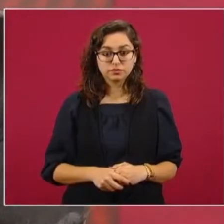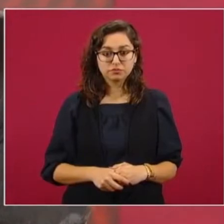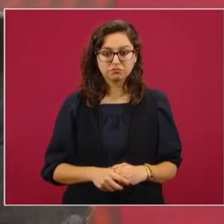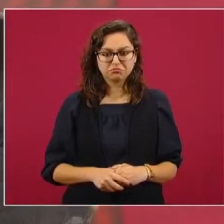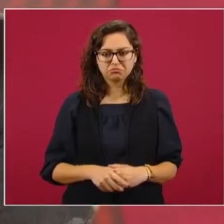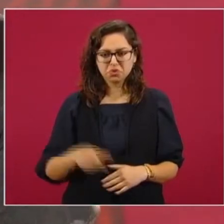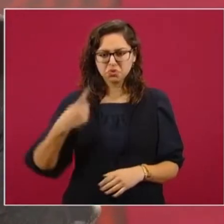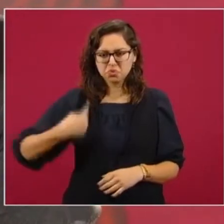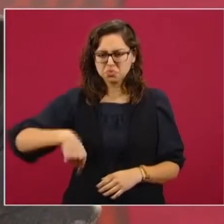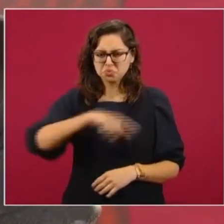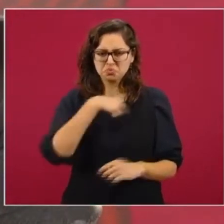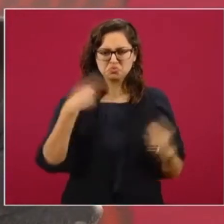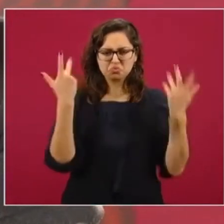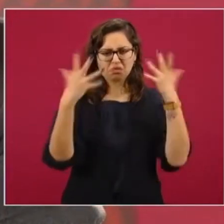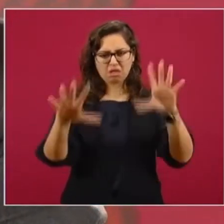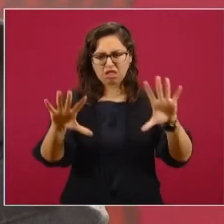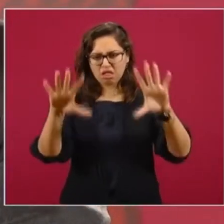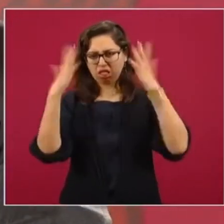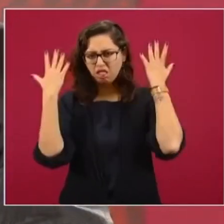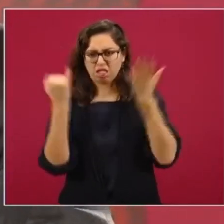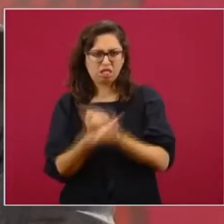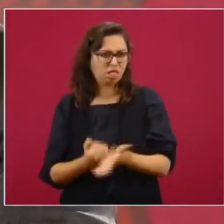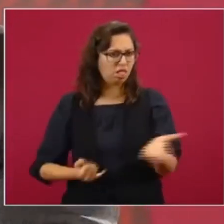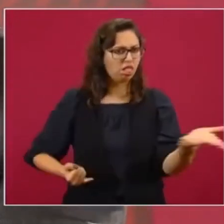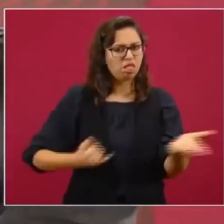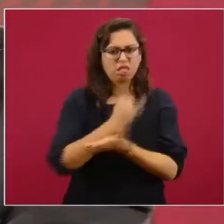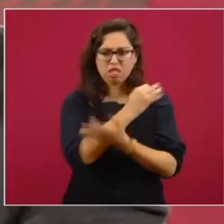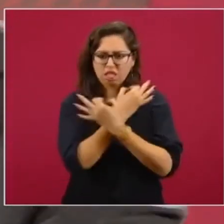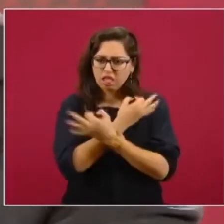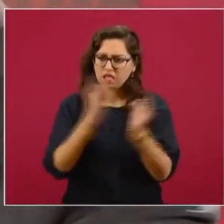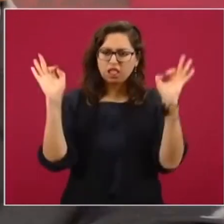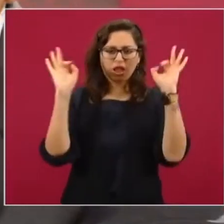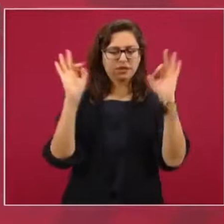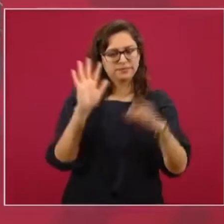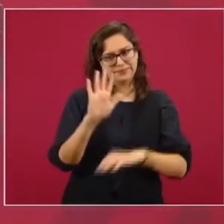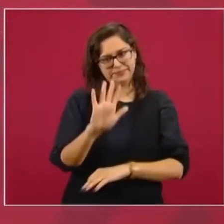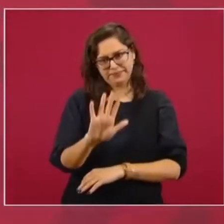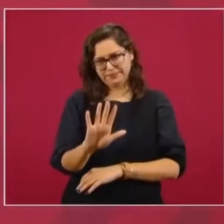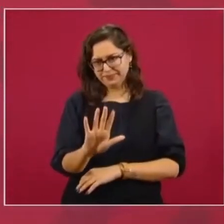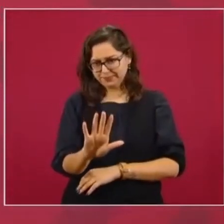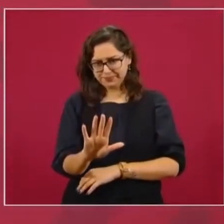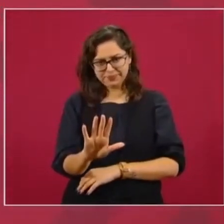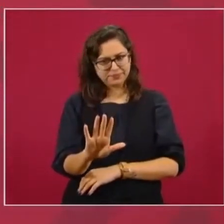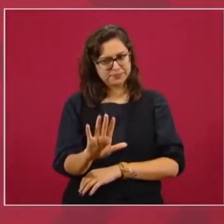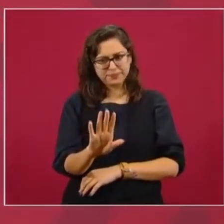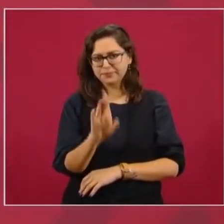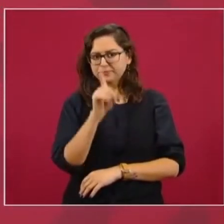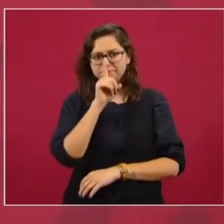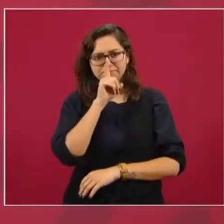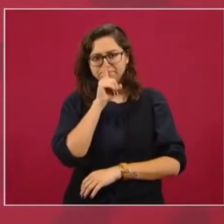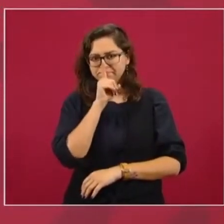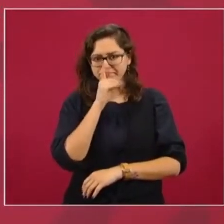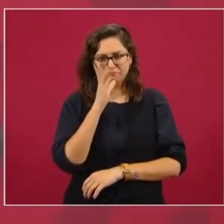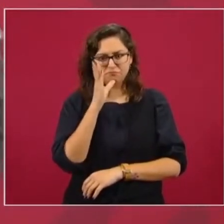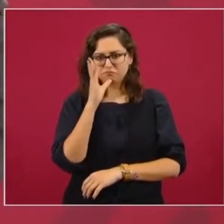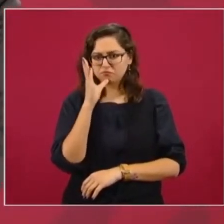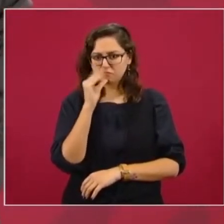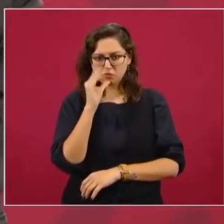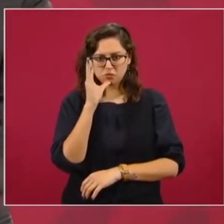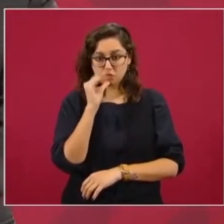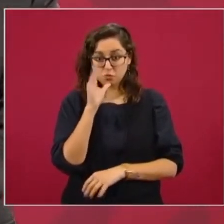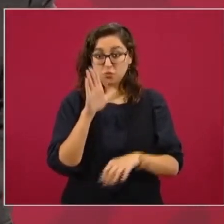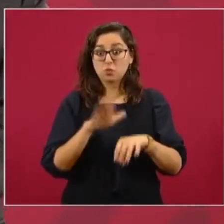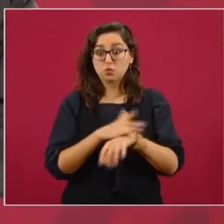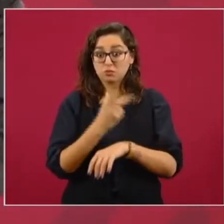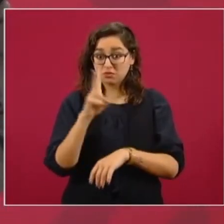y no sólo es un asunto de forma, es también